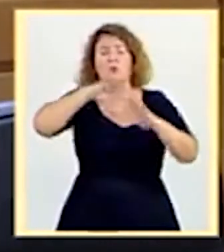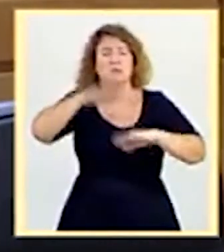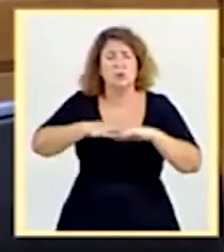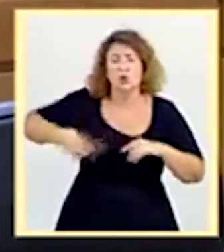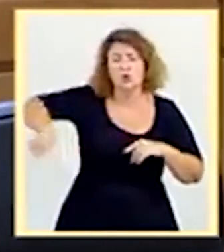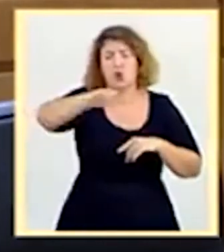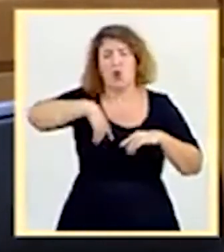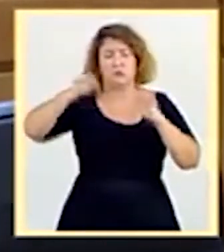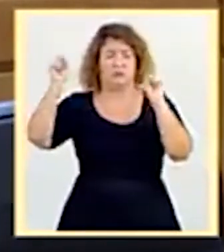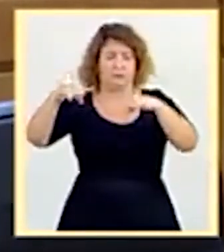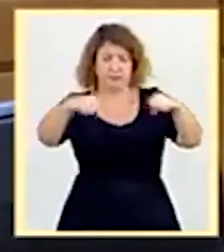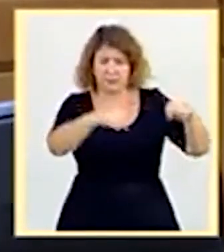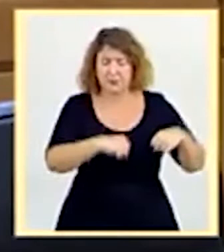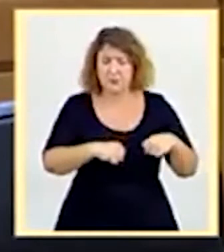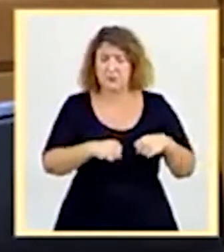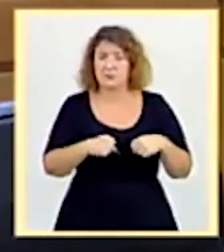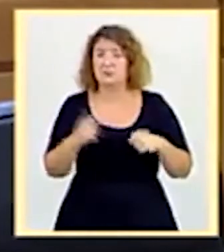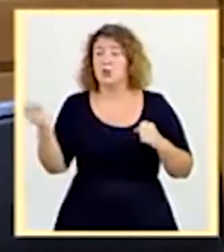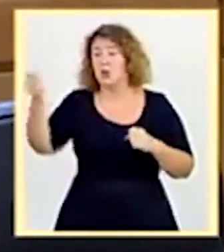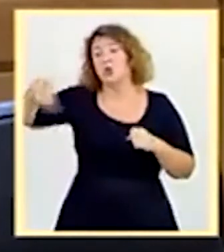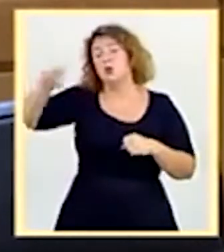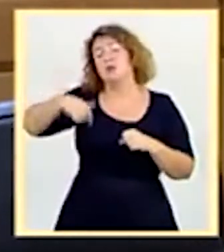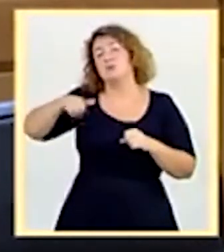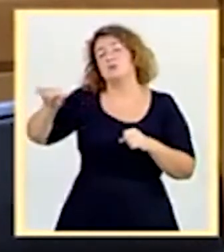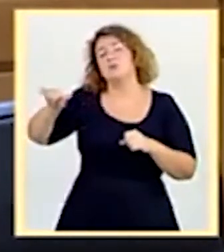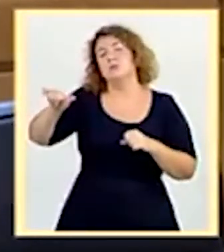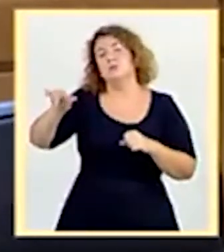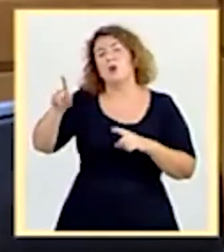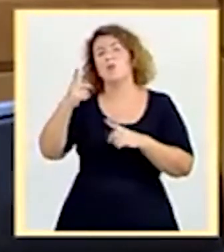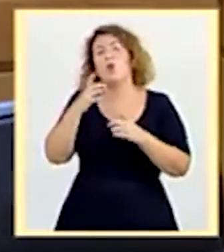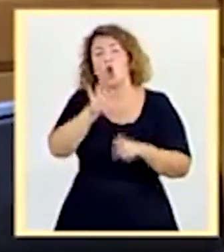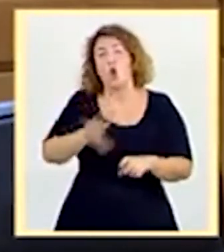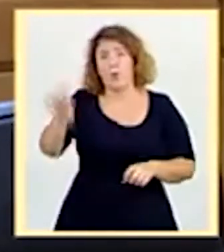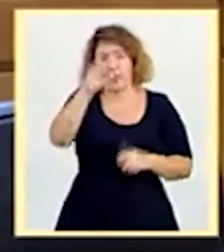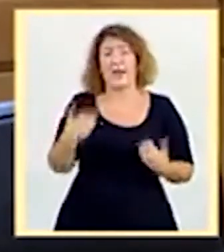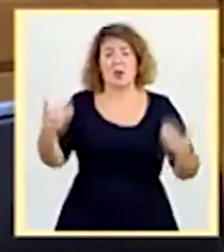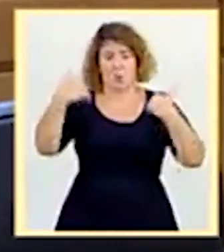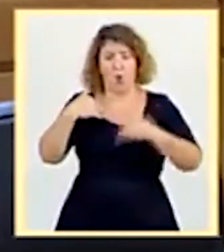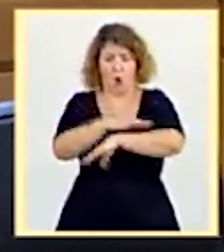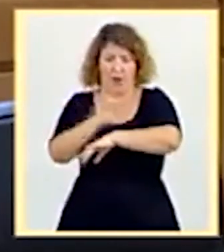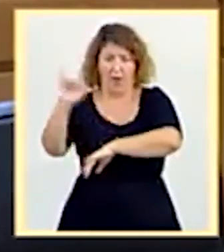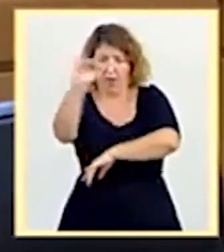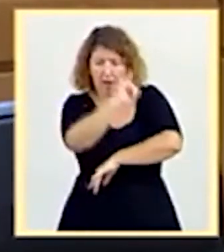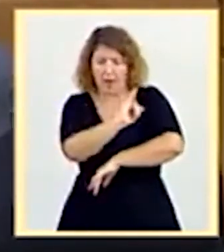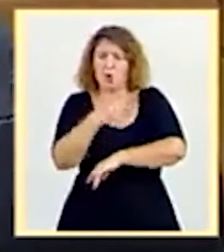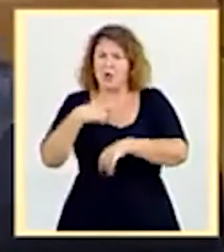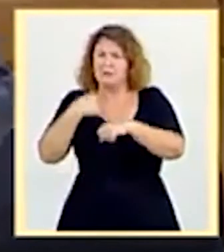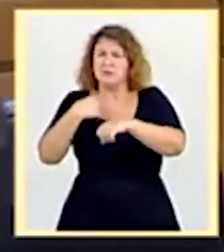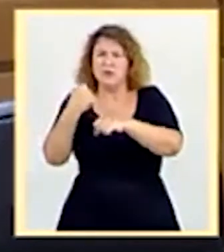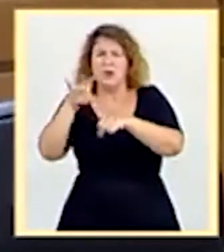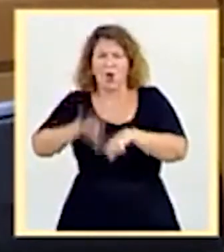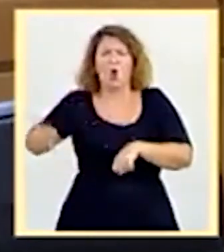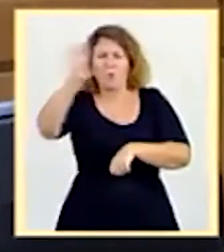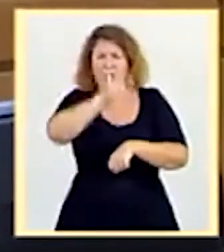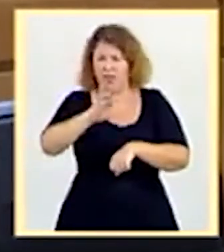nos dimos. Y, por cierto, de los que ustedes participen en posiciones de gobierno en muchas comunidades autónomas, que, por cierto, están haciendo un buen trabajo. Y no me